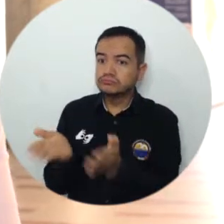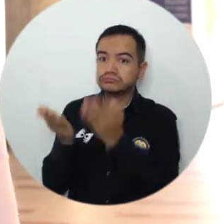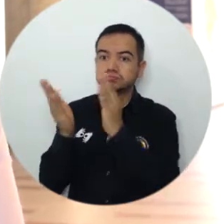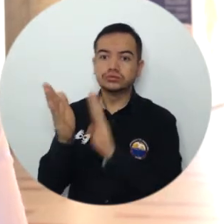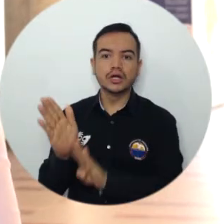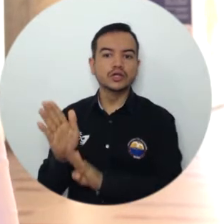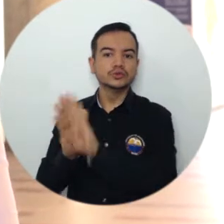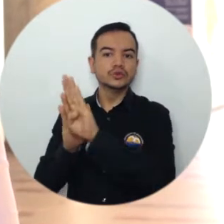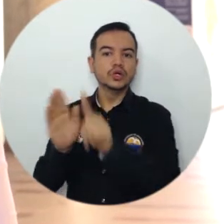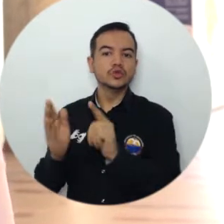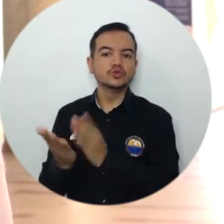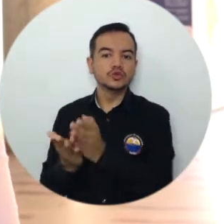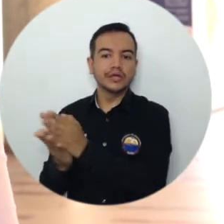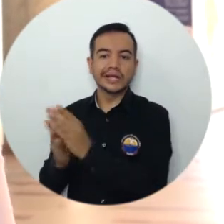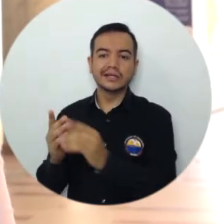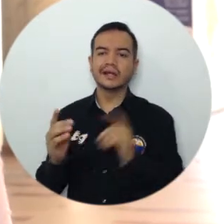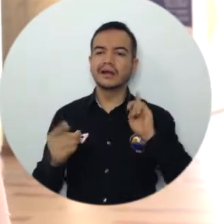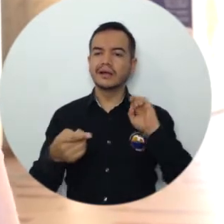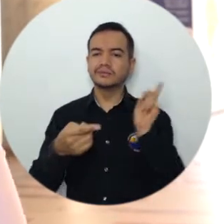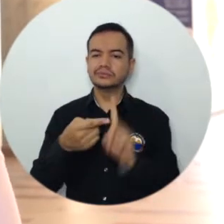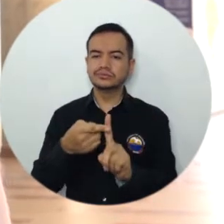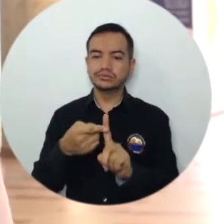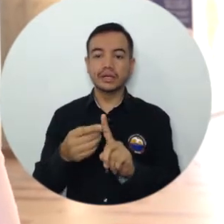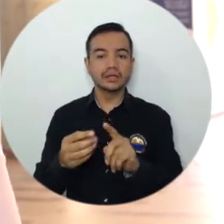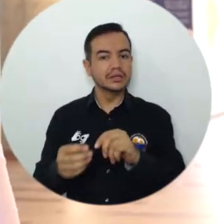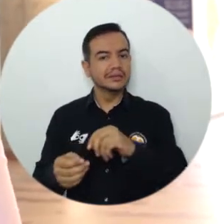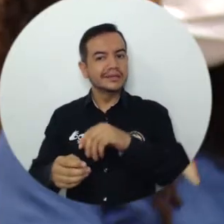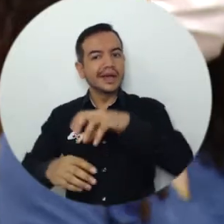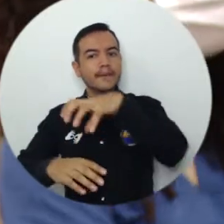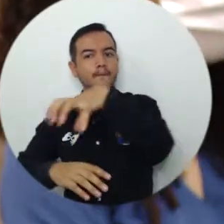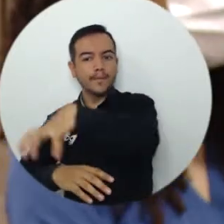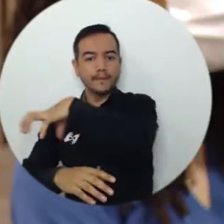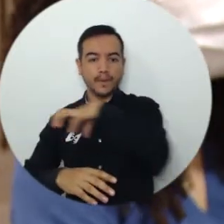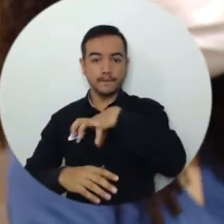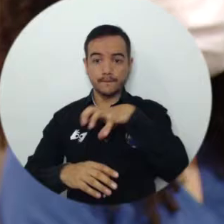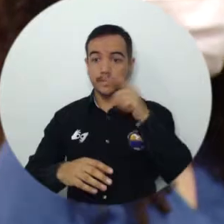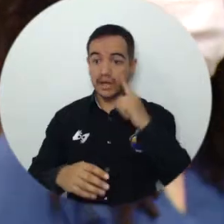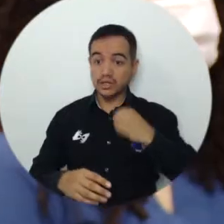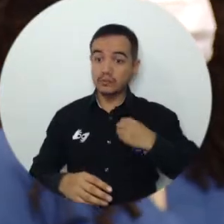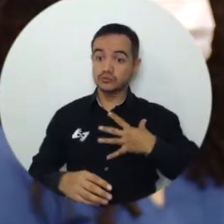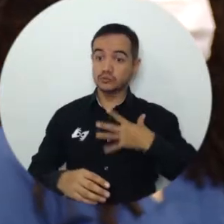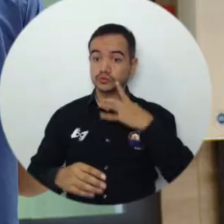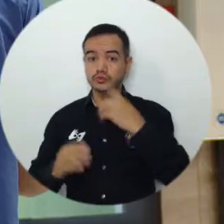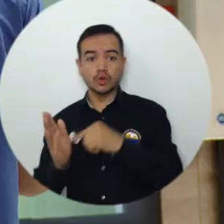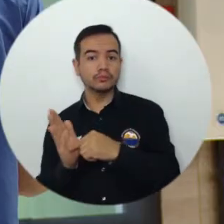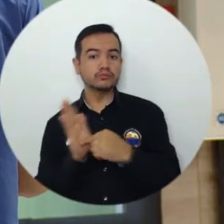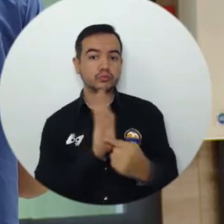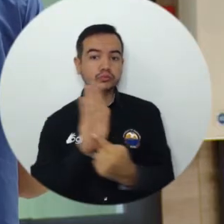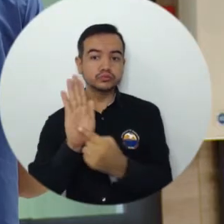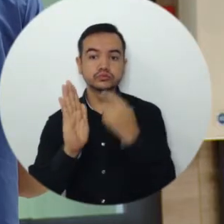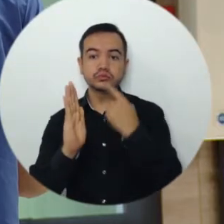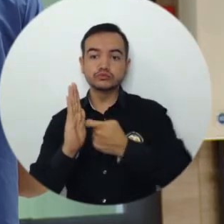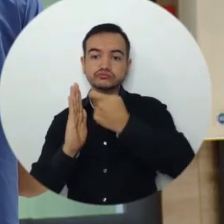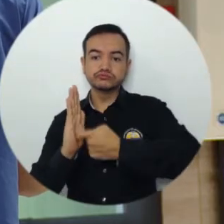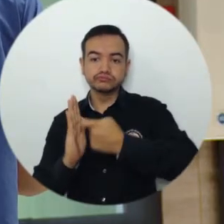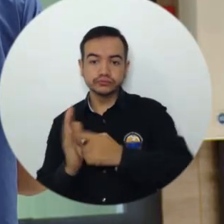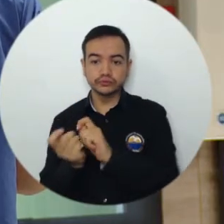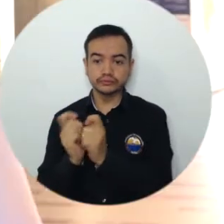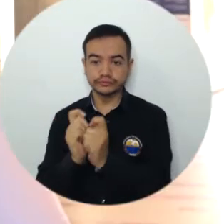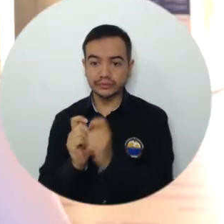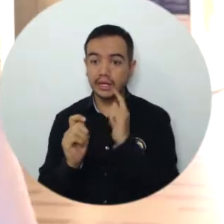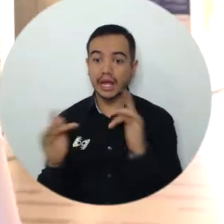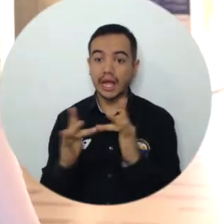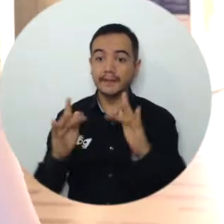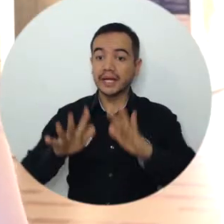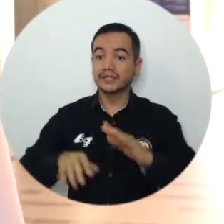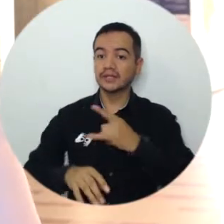durante estos últimos años. Cada dependencia tuvo la oportunidad de hacer las generalidades desde lo institucional, aterrizando y haciendo